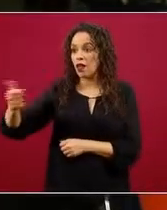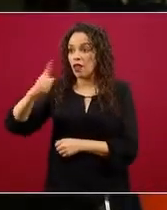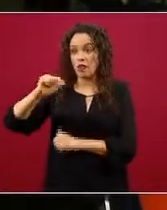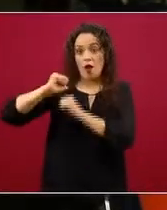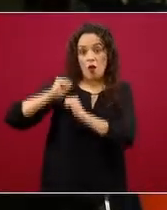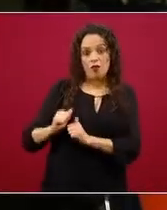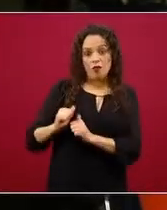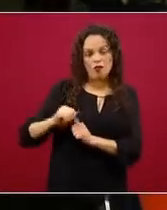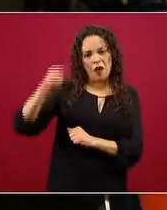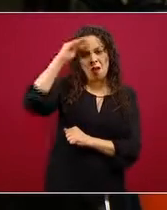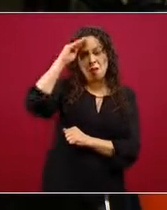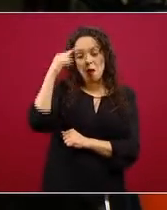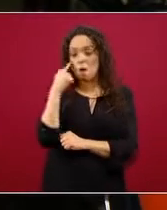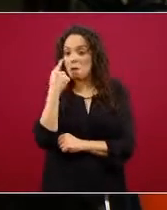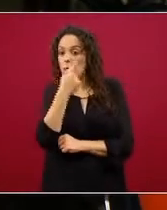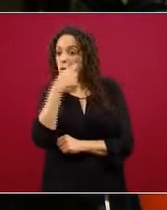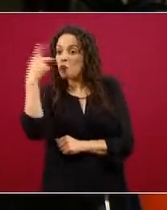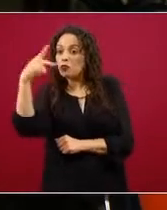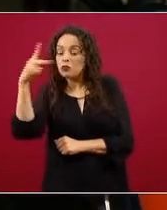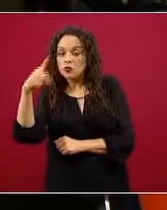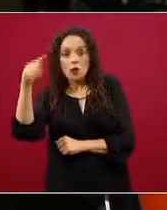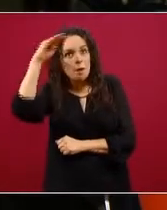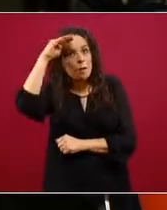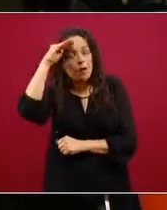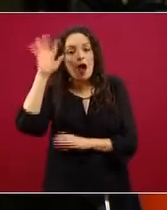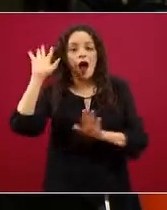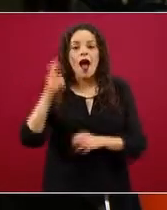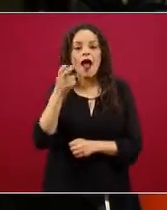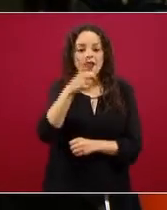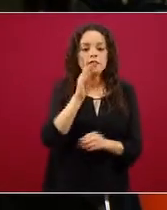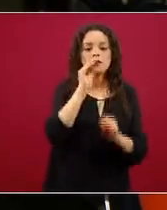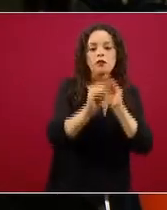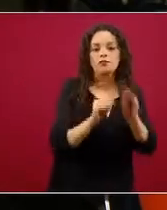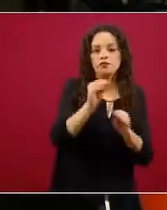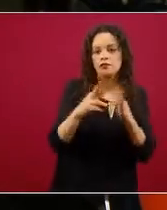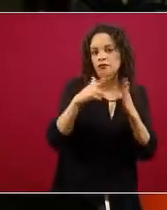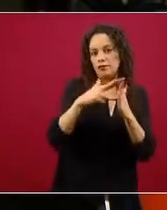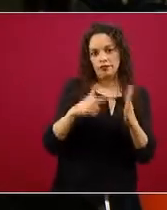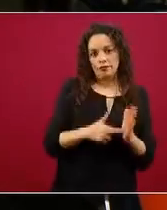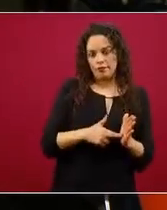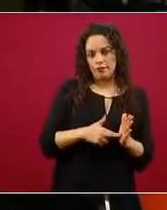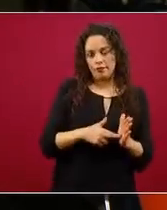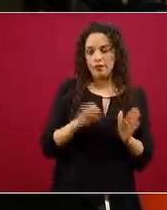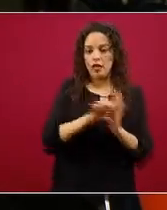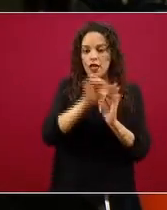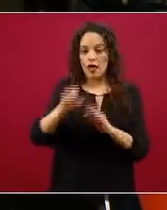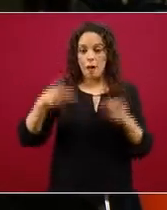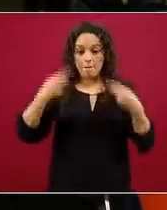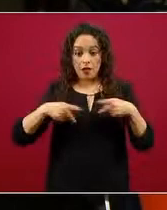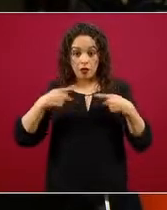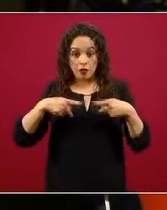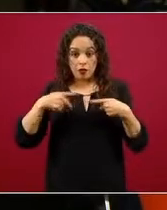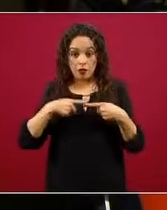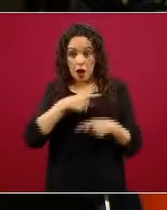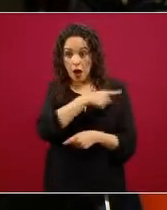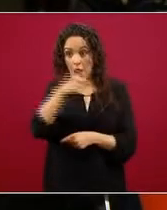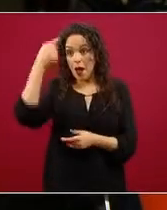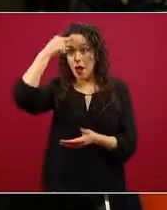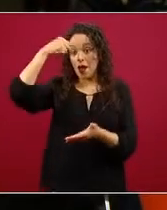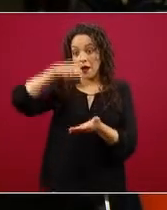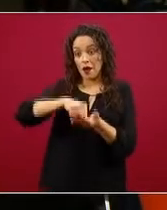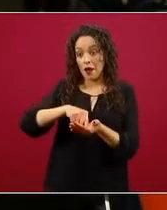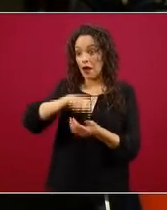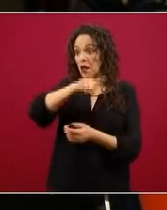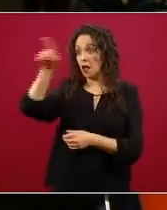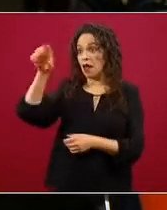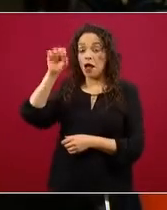como puede. Y tiene que ver también con este asunto de, por ejemplo, las personas que son considerados viejos, que bueno, pues ahora cualquier